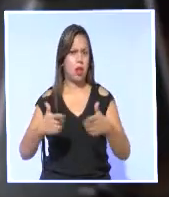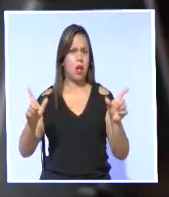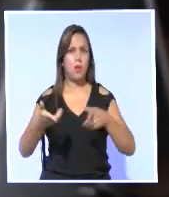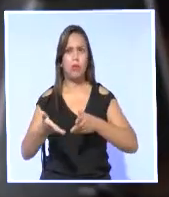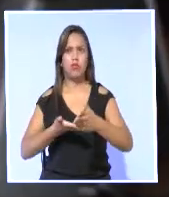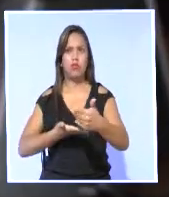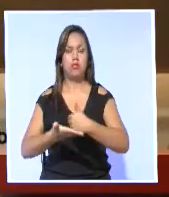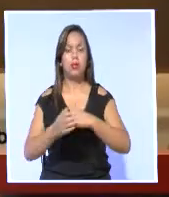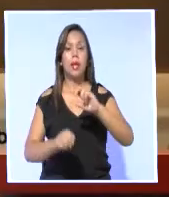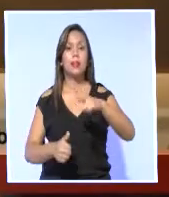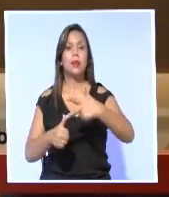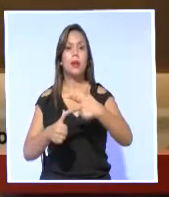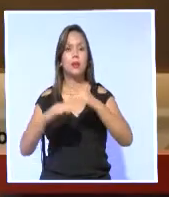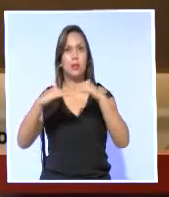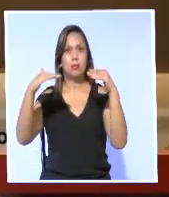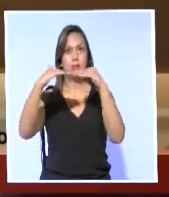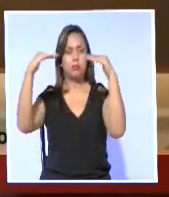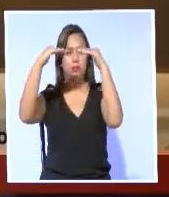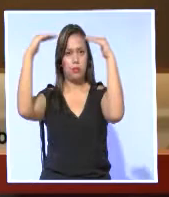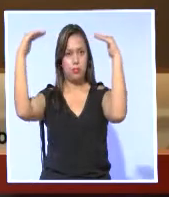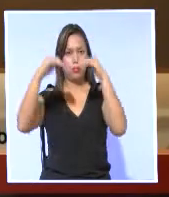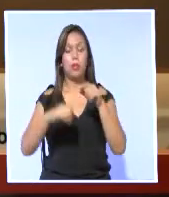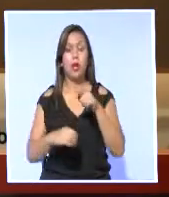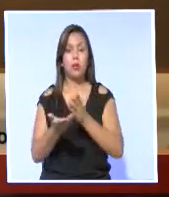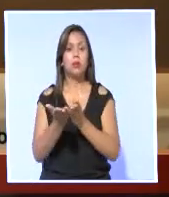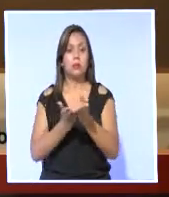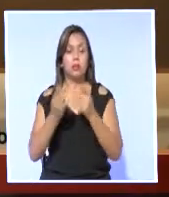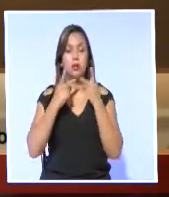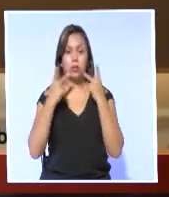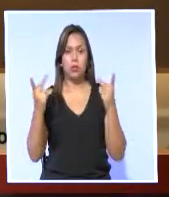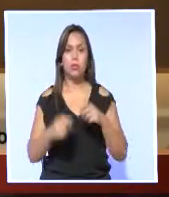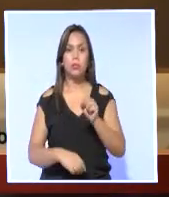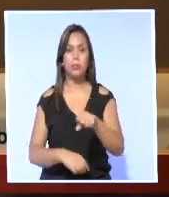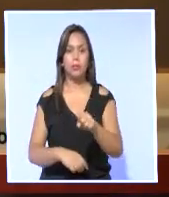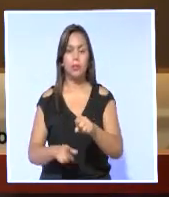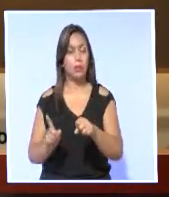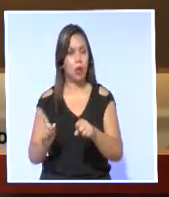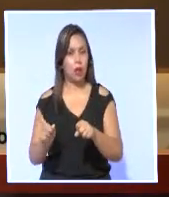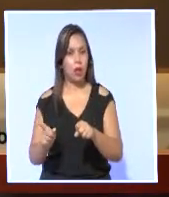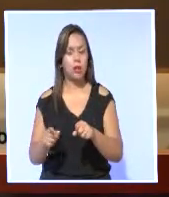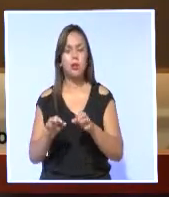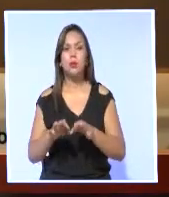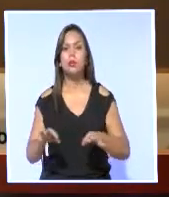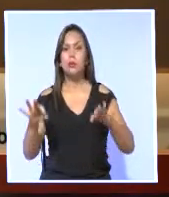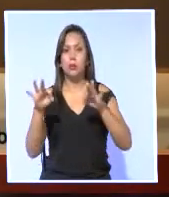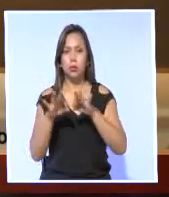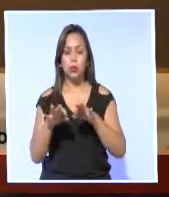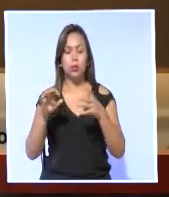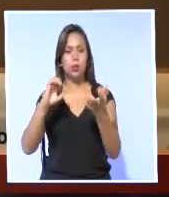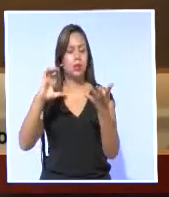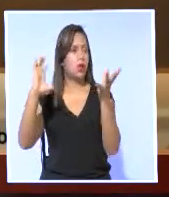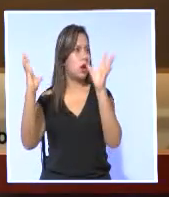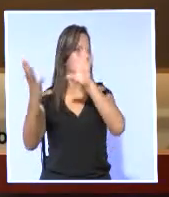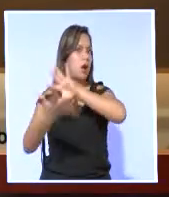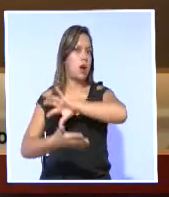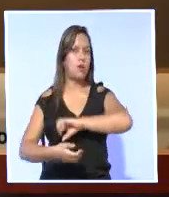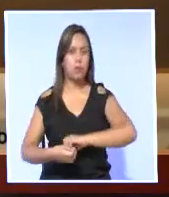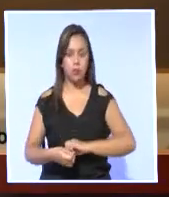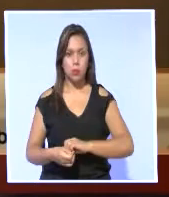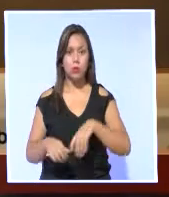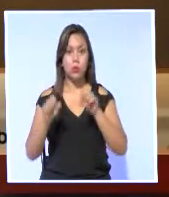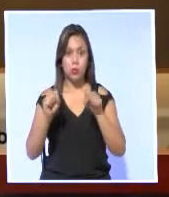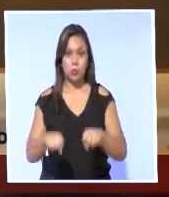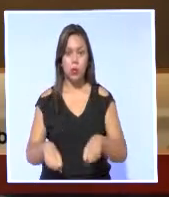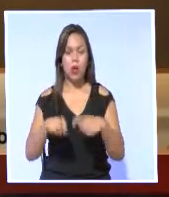hasta el tercer nivel. Como un bien público, porque ahí está precisamente el cambio transformador y